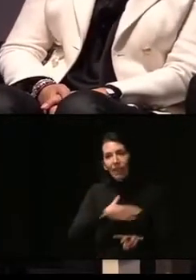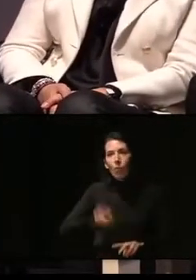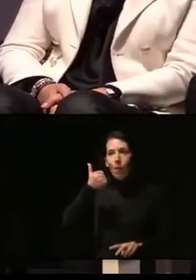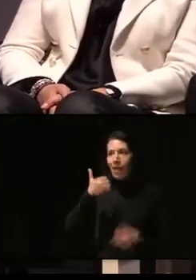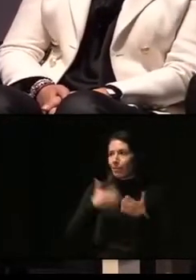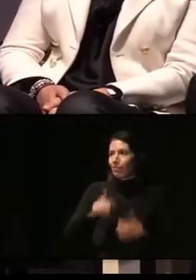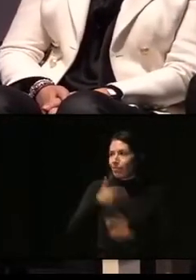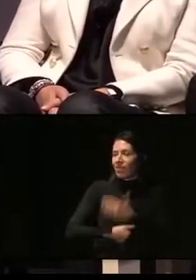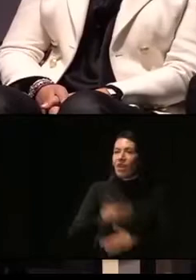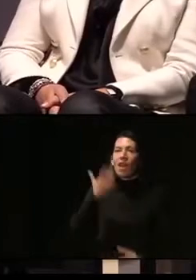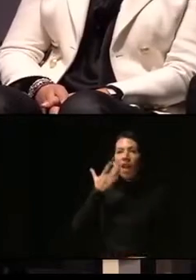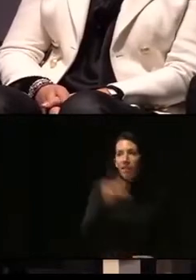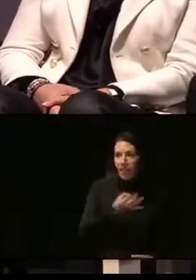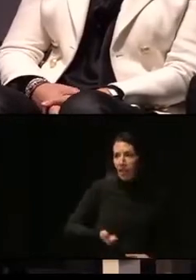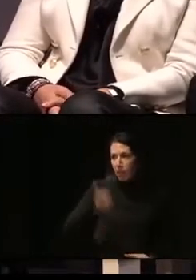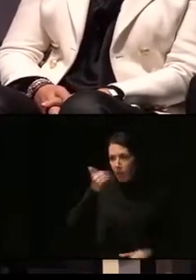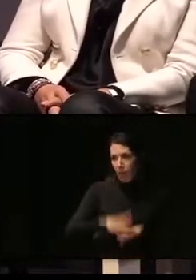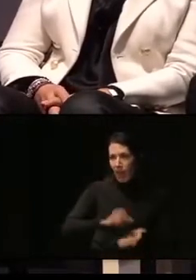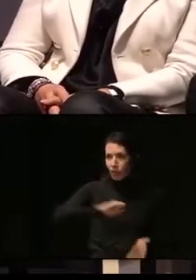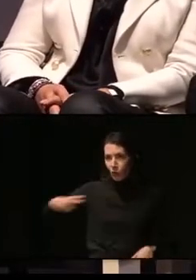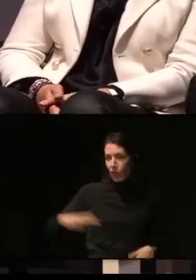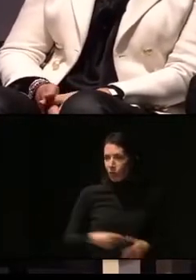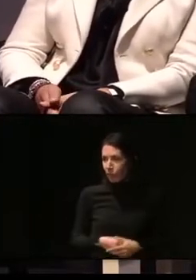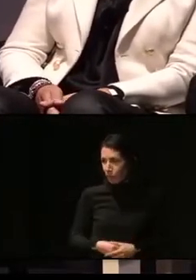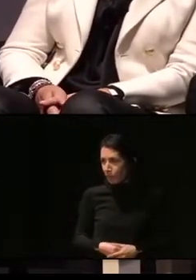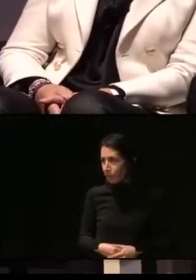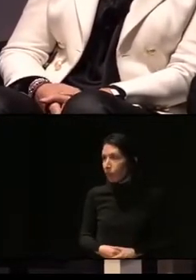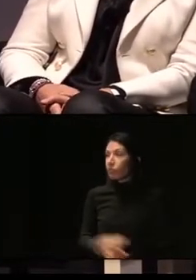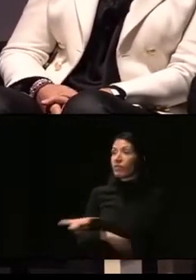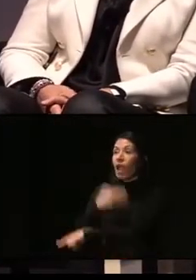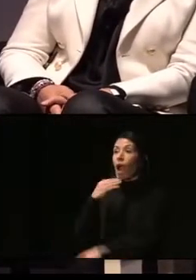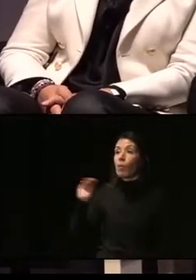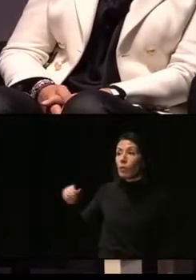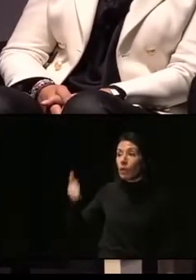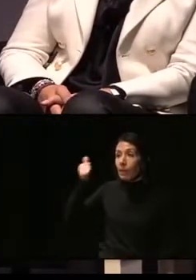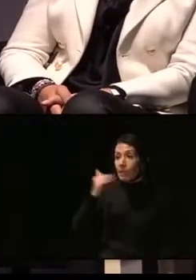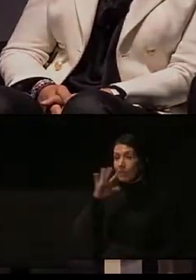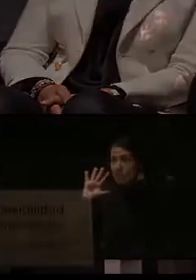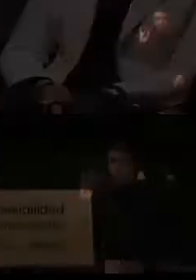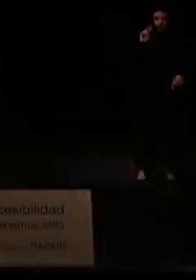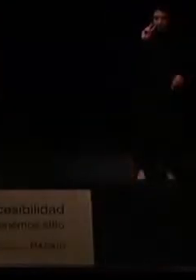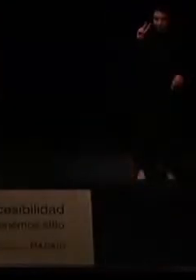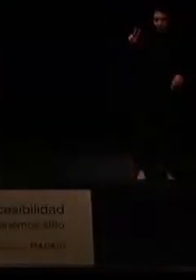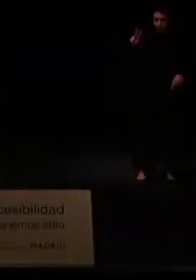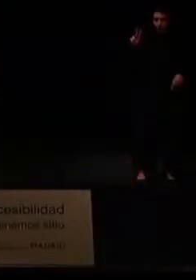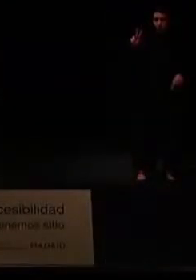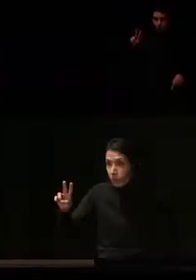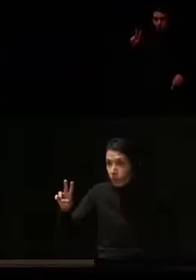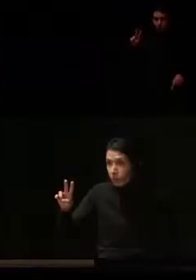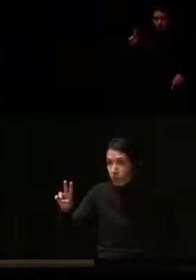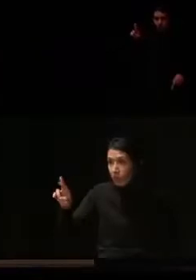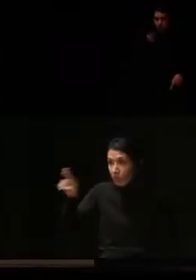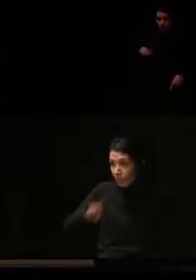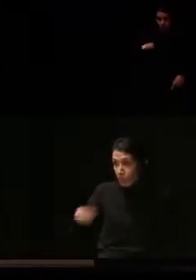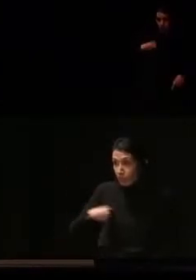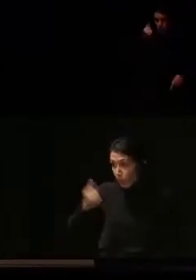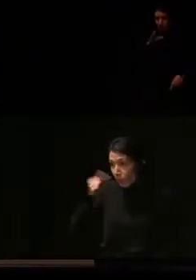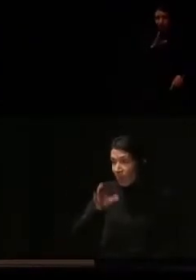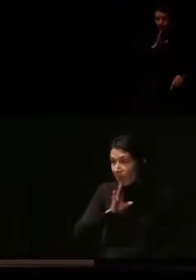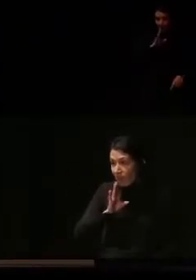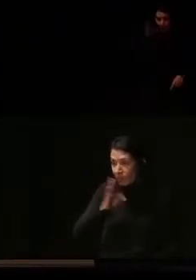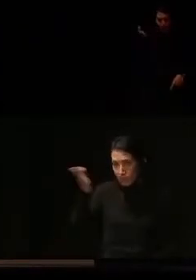más eficaces en nuestros resultados. ¿Alguna pregunta más? Sí, veo que insiste. Sí.